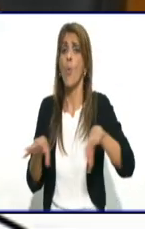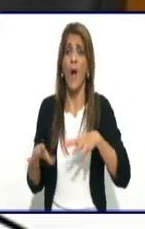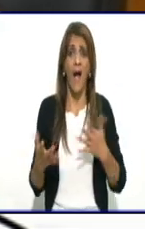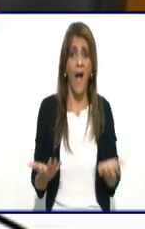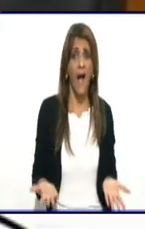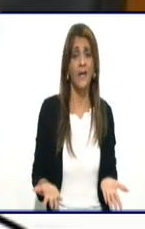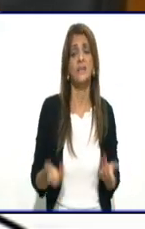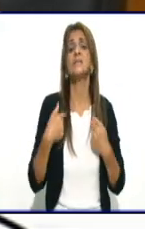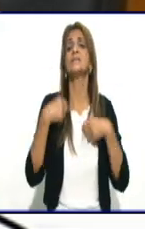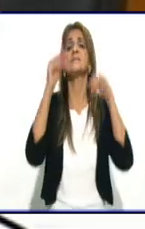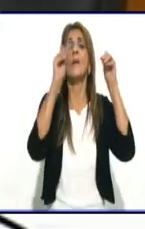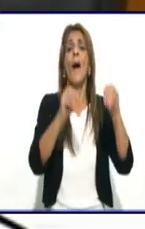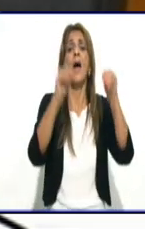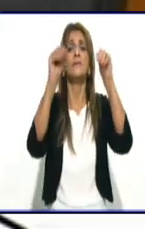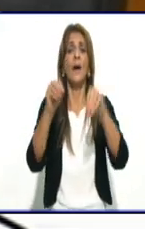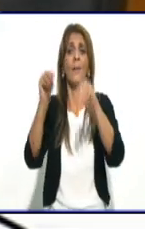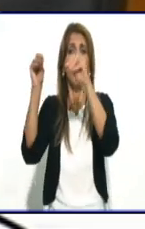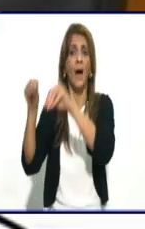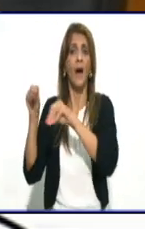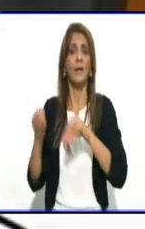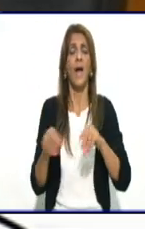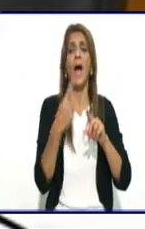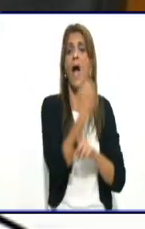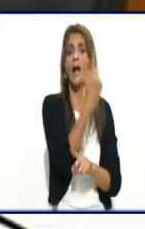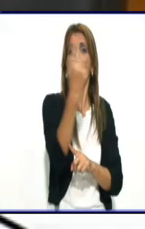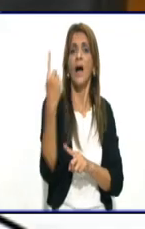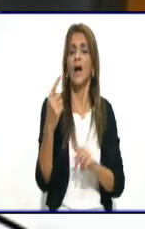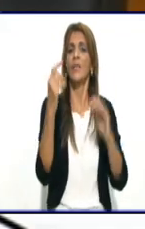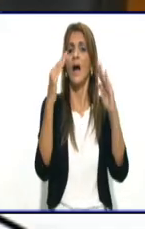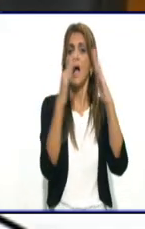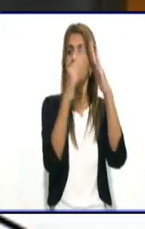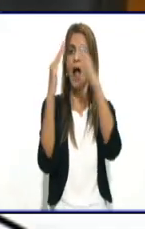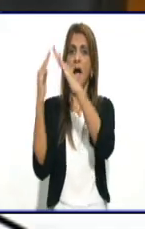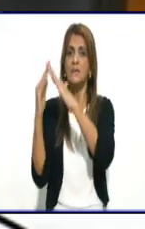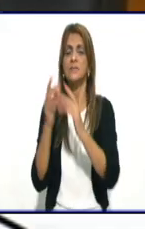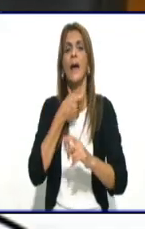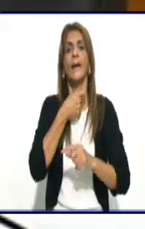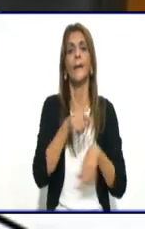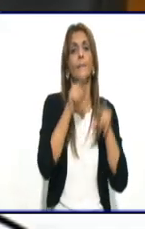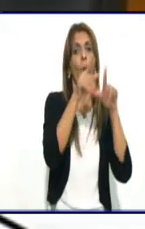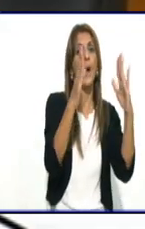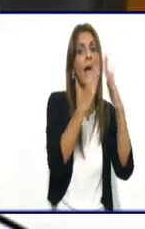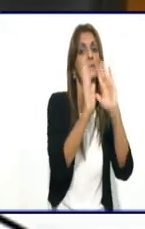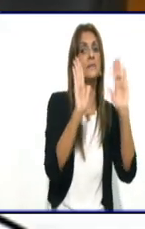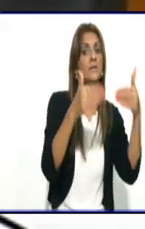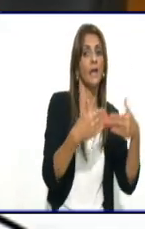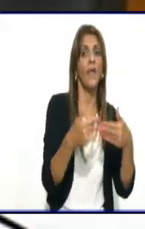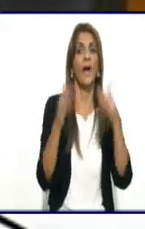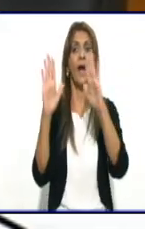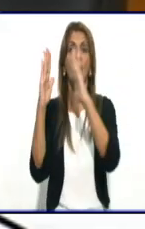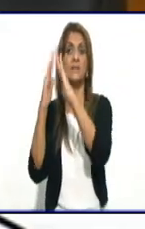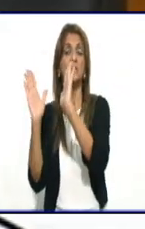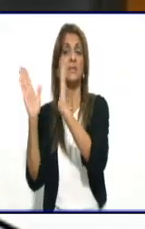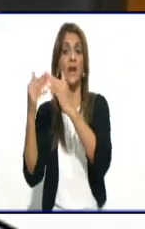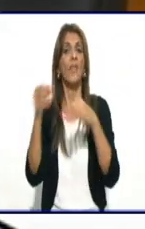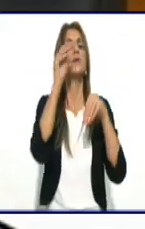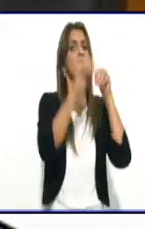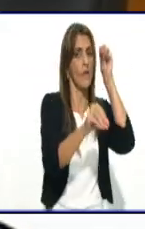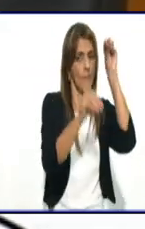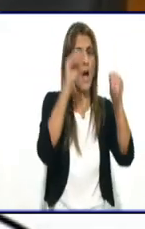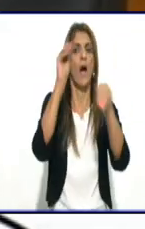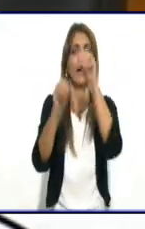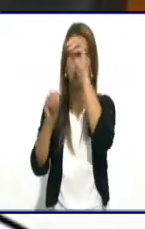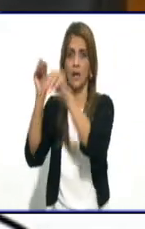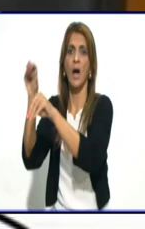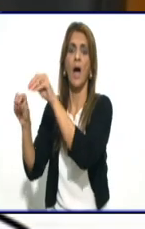a cada morador cuál es su casa, va a estar dentro del confinamiento o no. Es decir, que toda la población va a